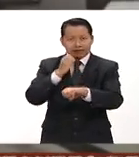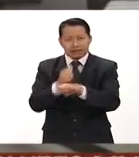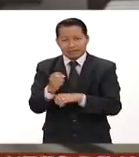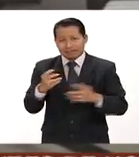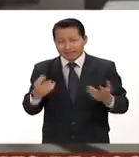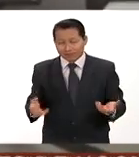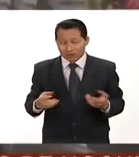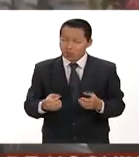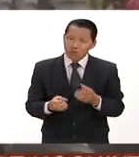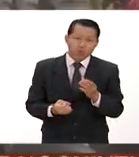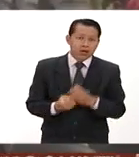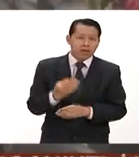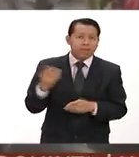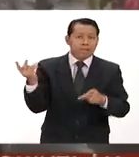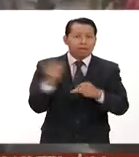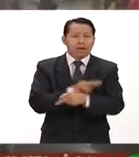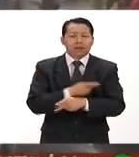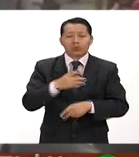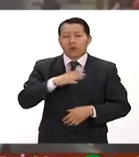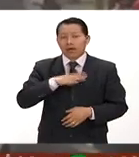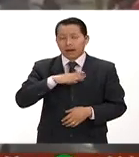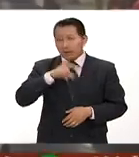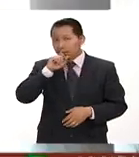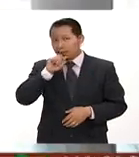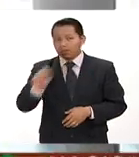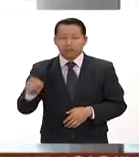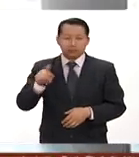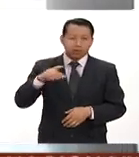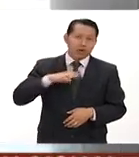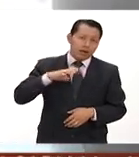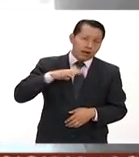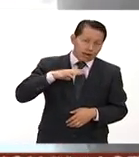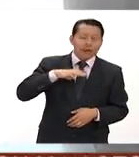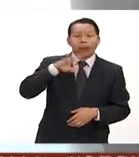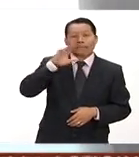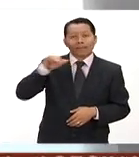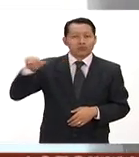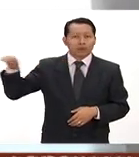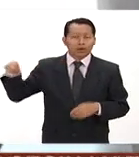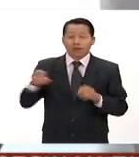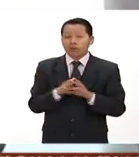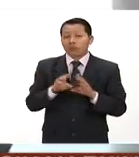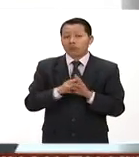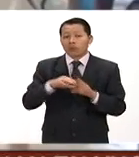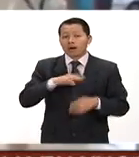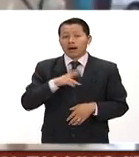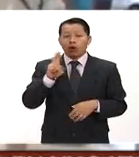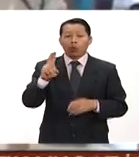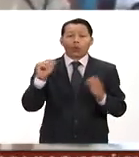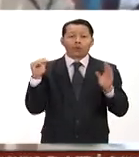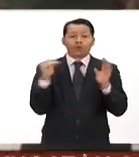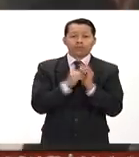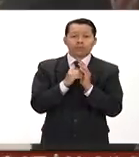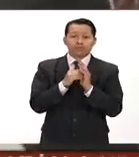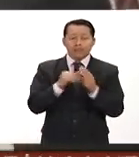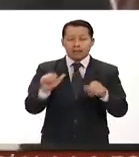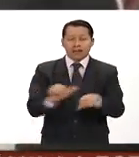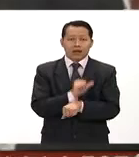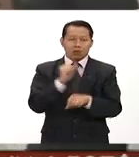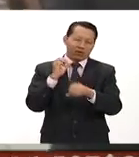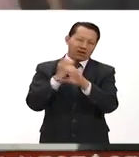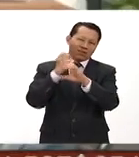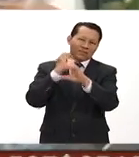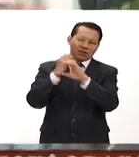inédita la que se presentó allá en Michoacán. Más de 2 mil vehículos de